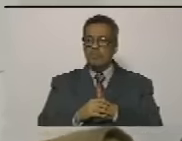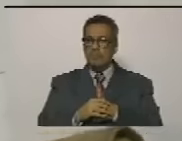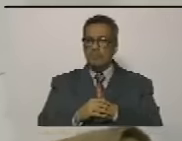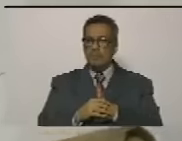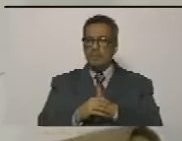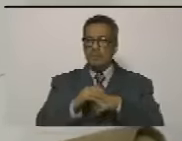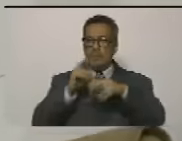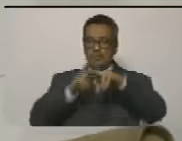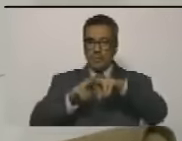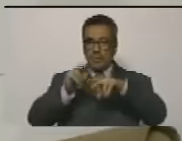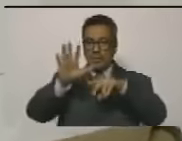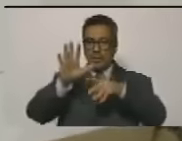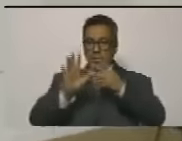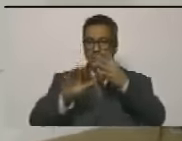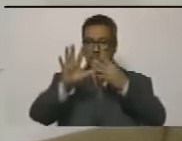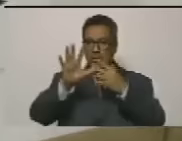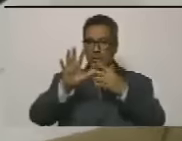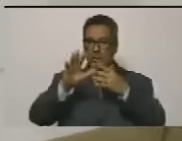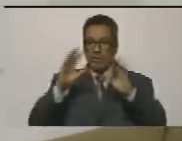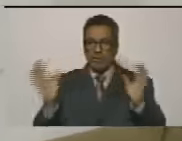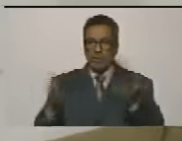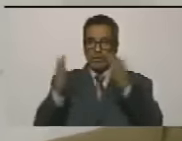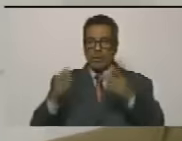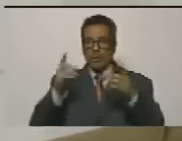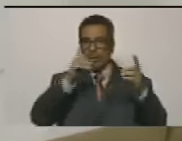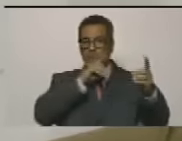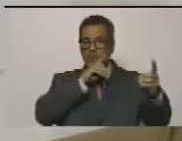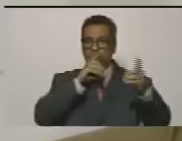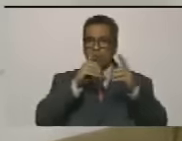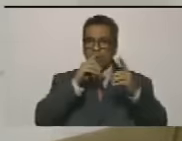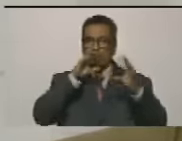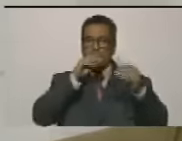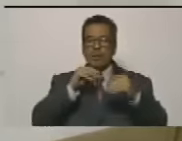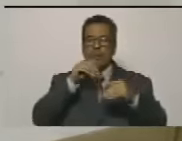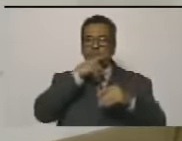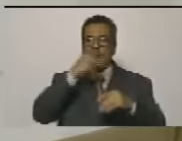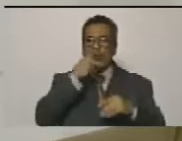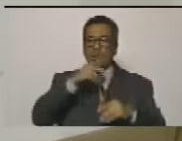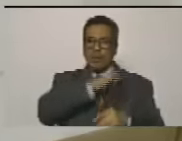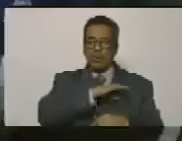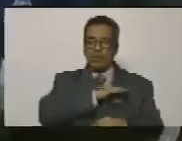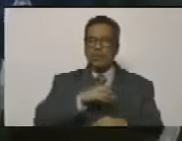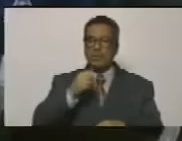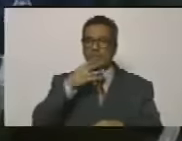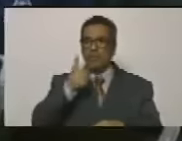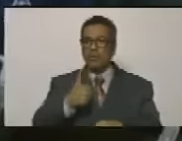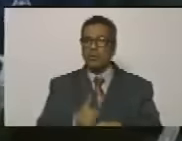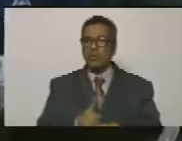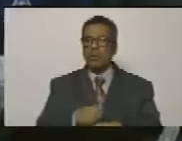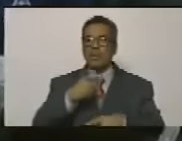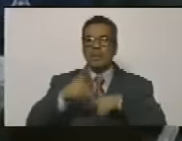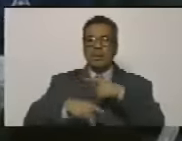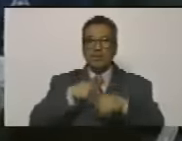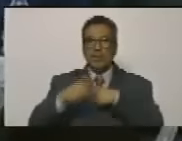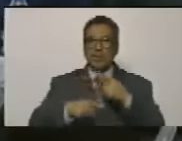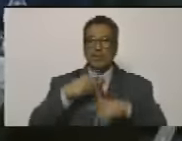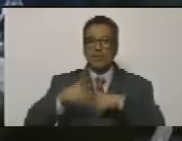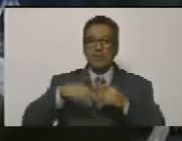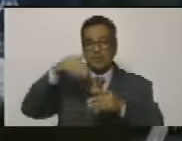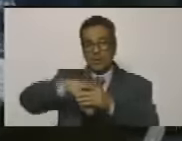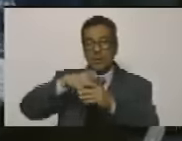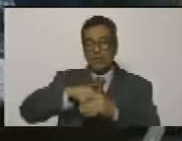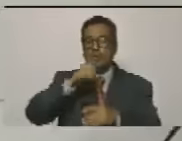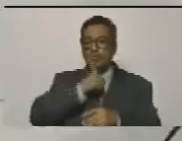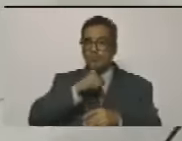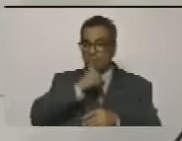numeral quinto promoción de un discurso y un clima político y social favorable al desarrollo de un proceso electoral